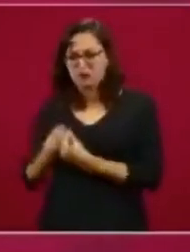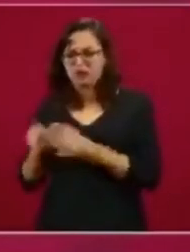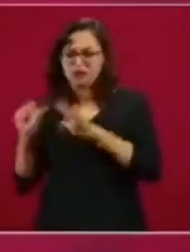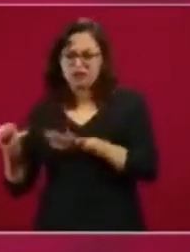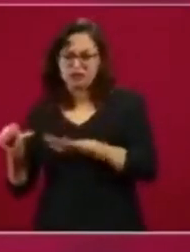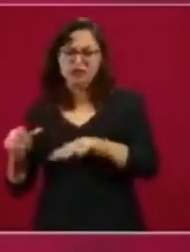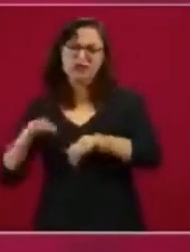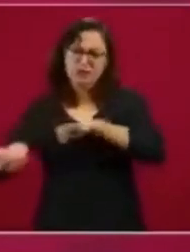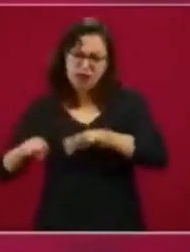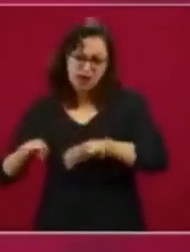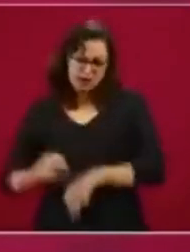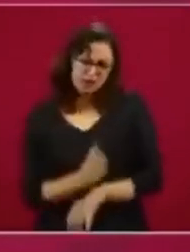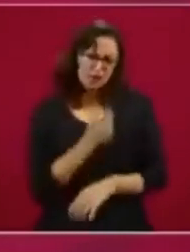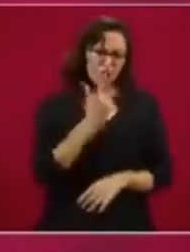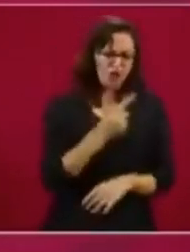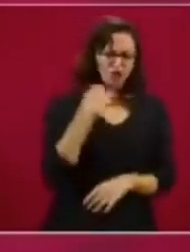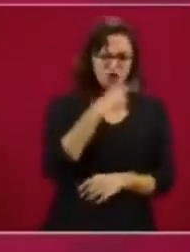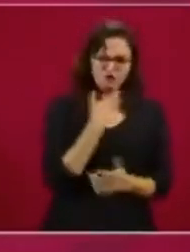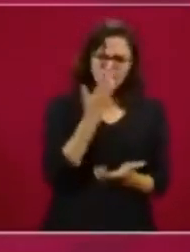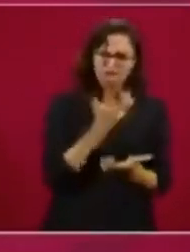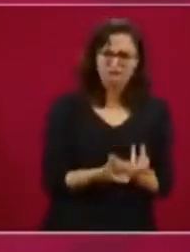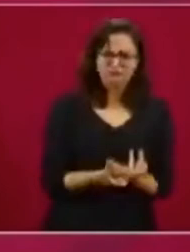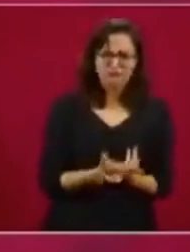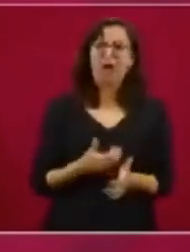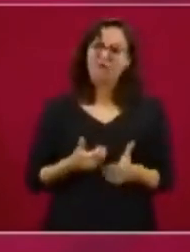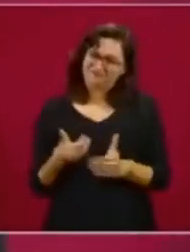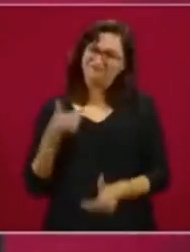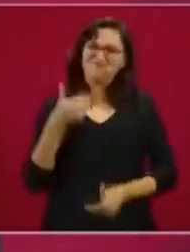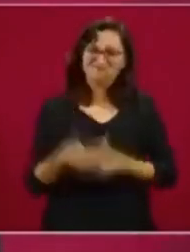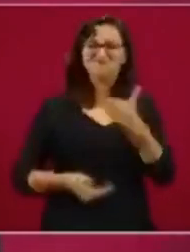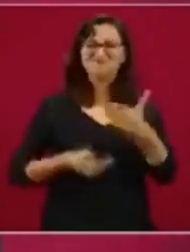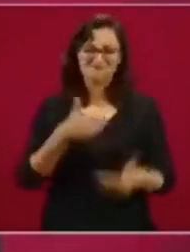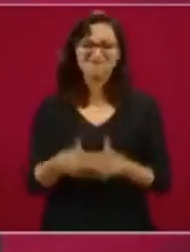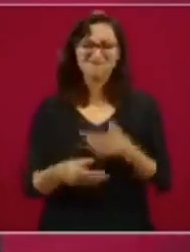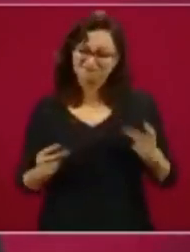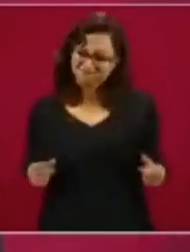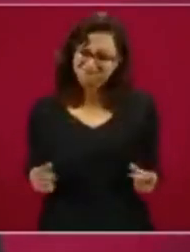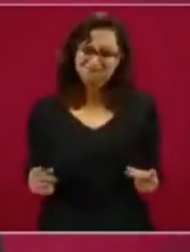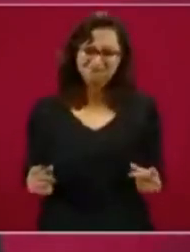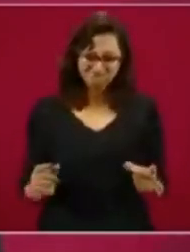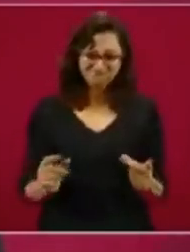ocho Y así avanzamos mucho.